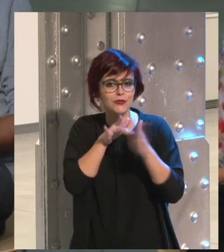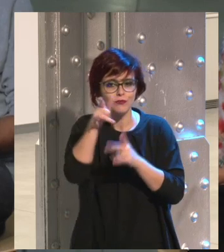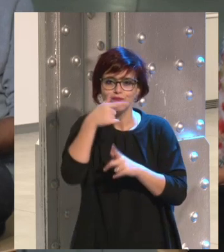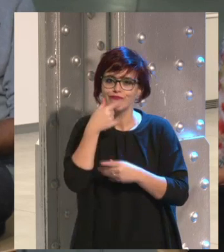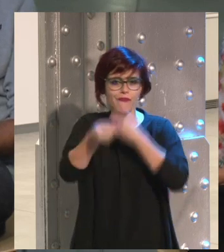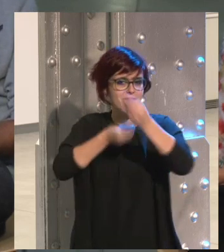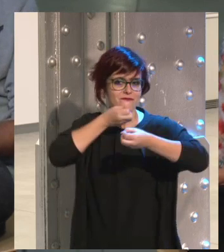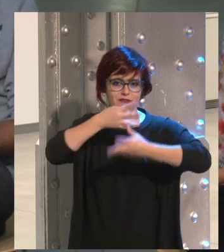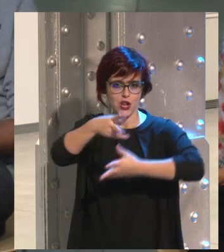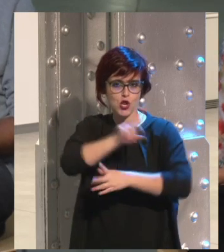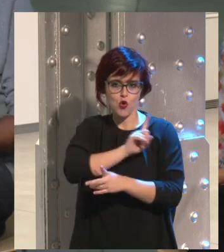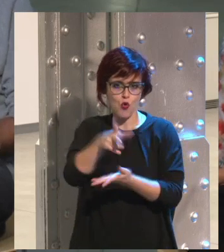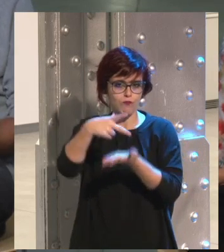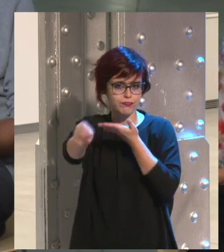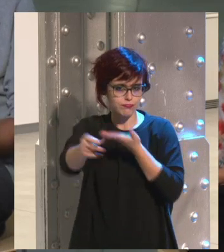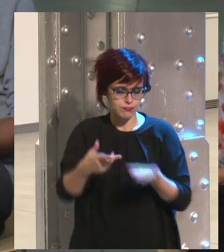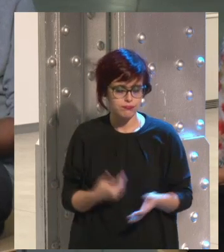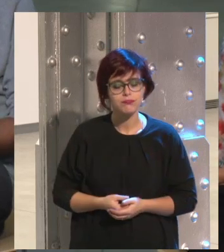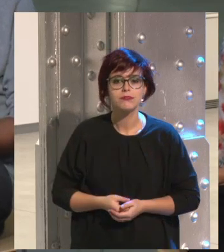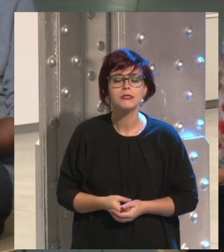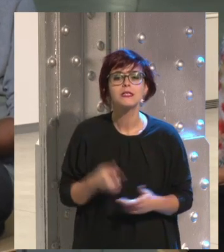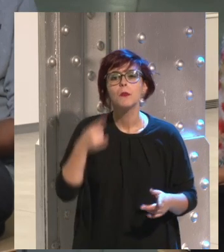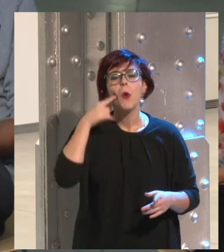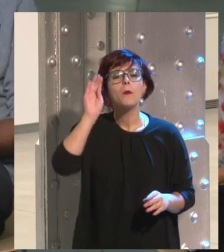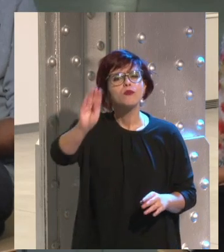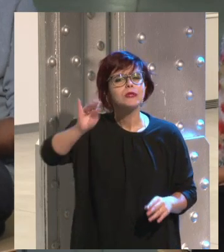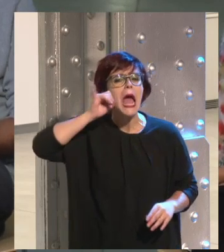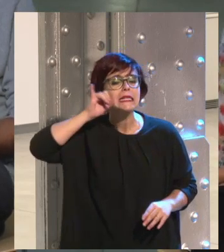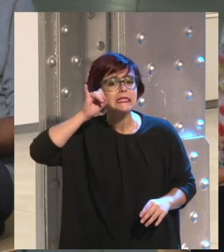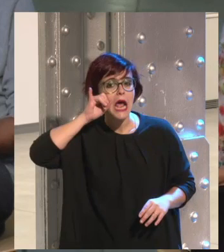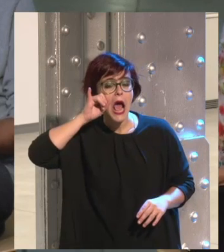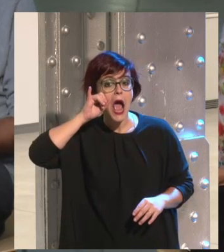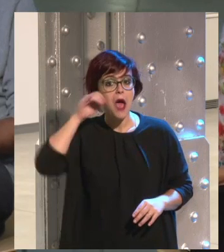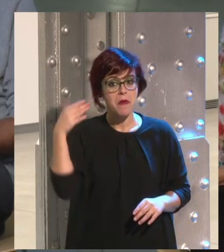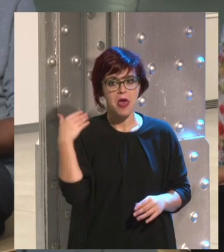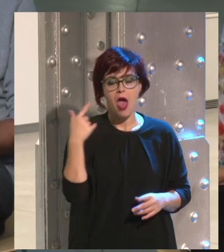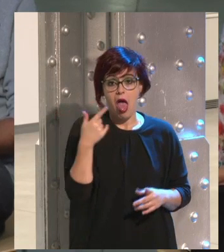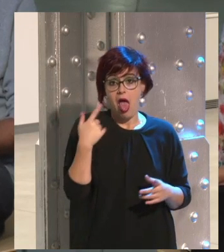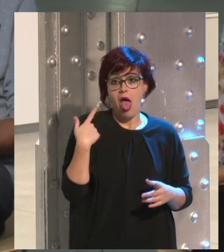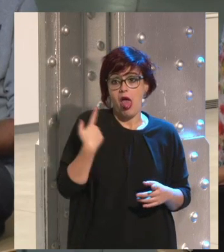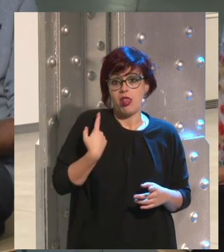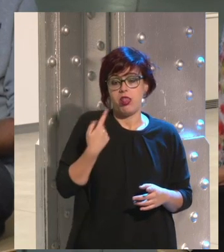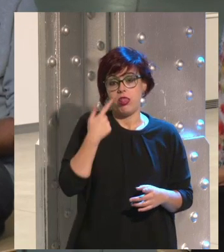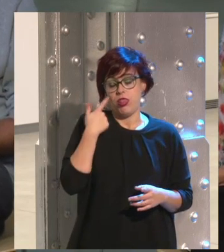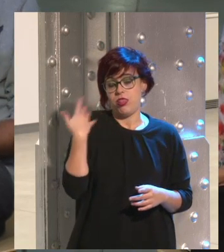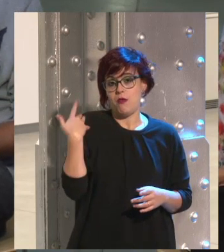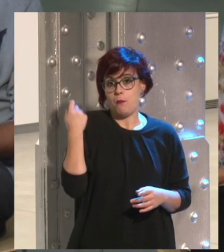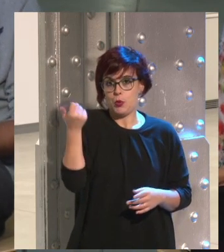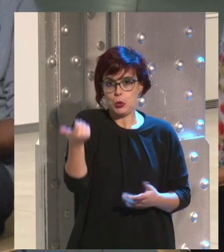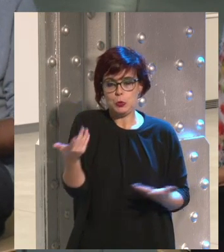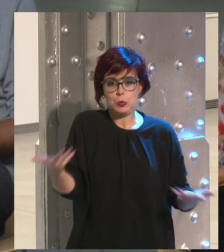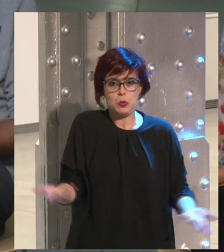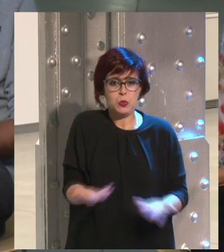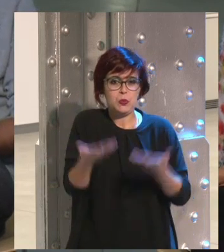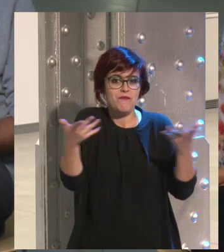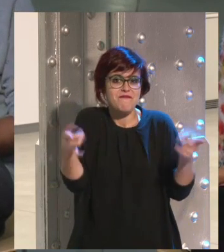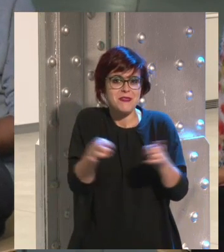está bien hacerlo. Quiero hacerte una pregunta. Instagram, que hasta hace poquito era un poco en pañales, ahora hasta hace poco ha